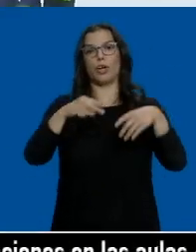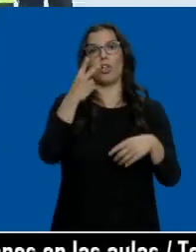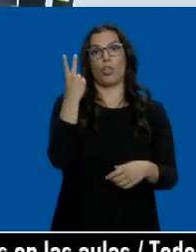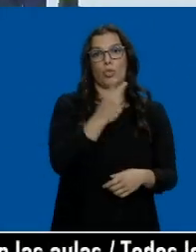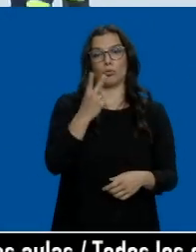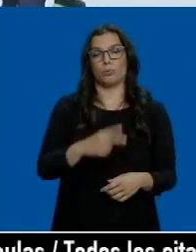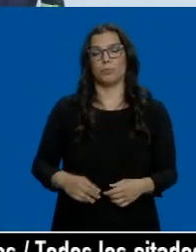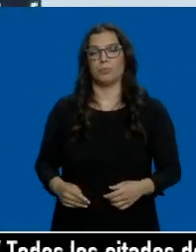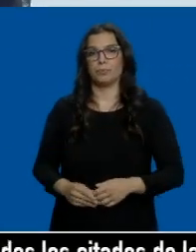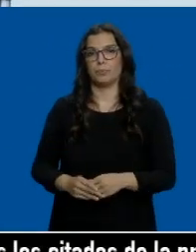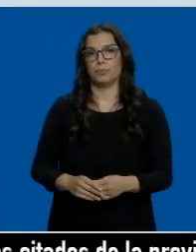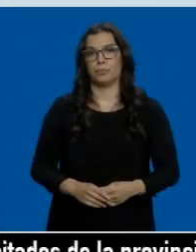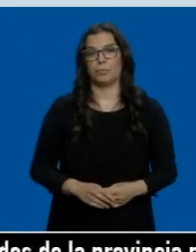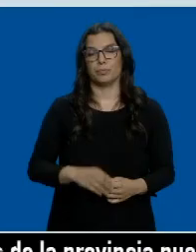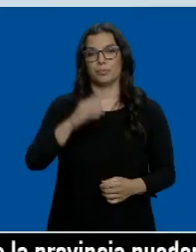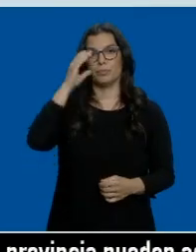vacío.